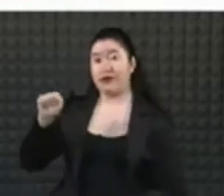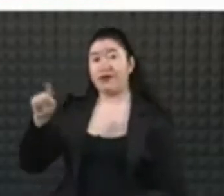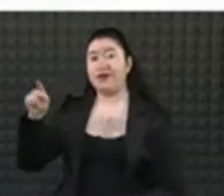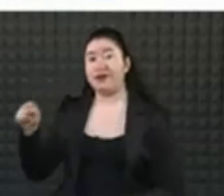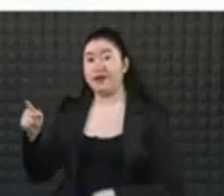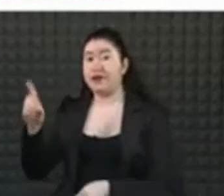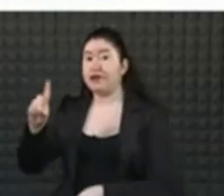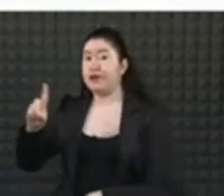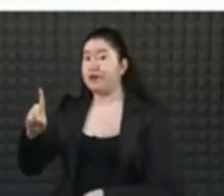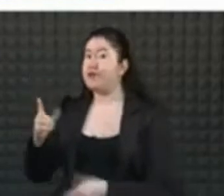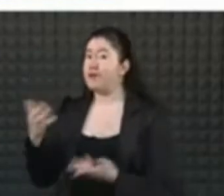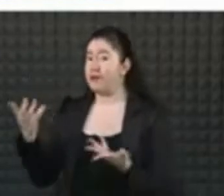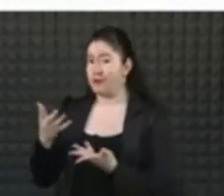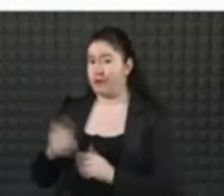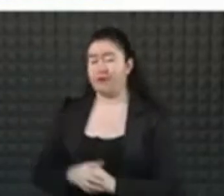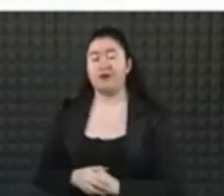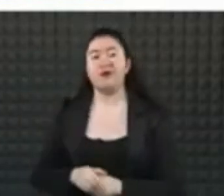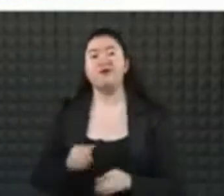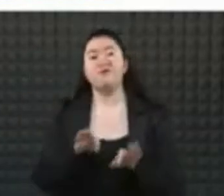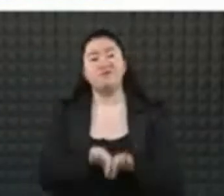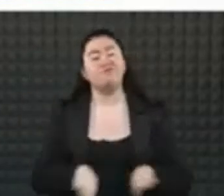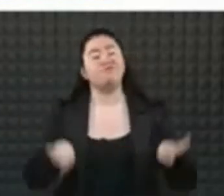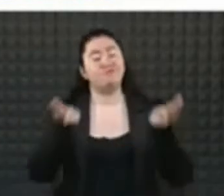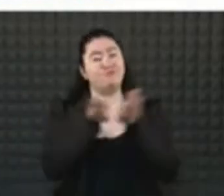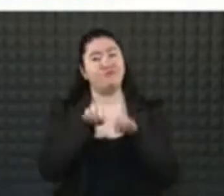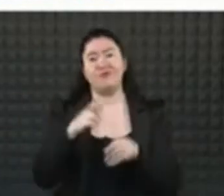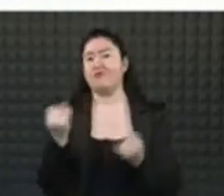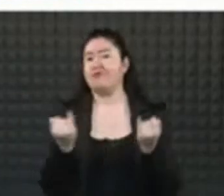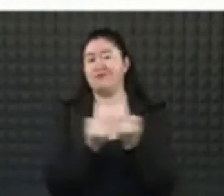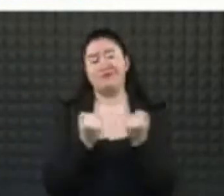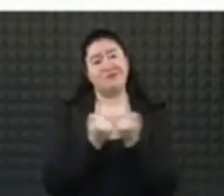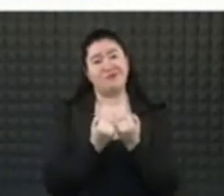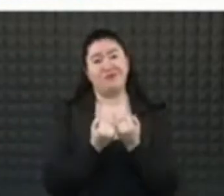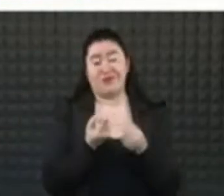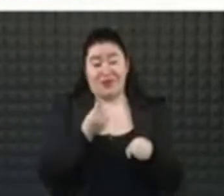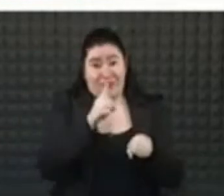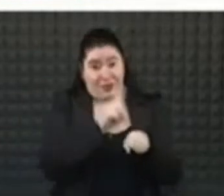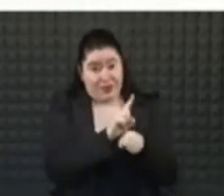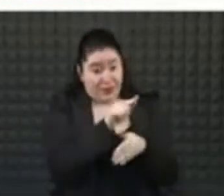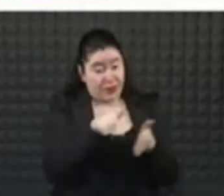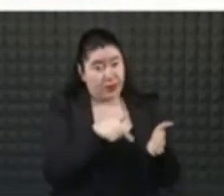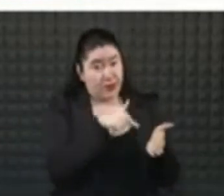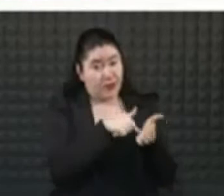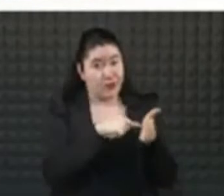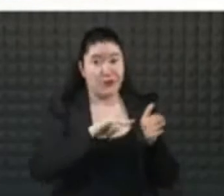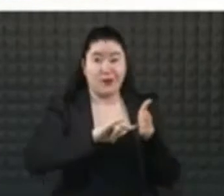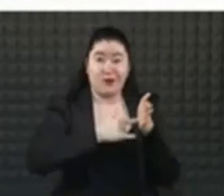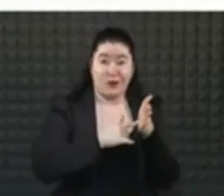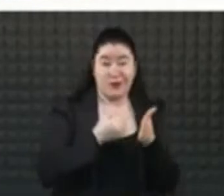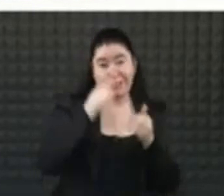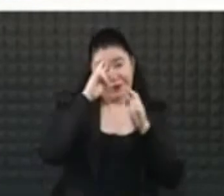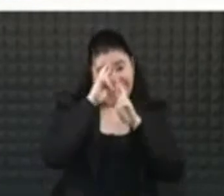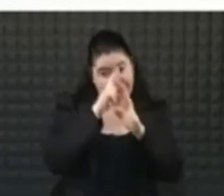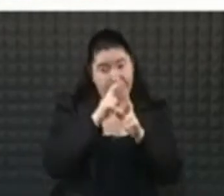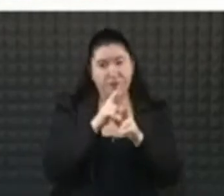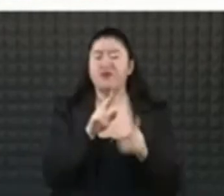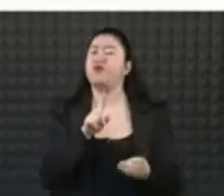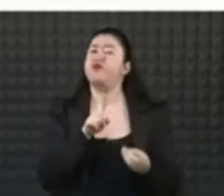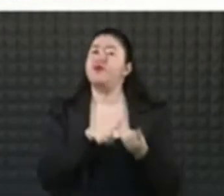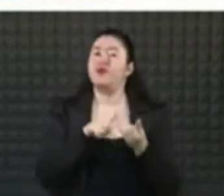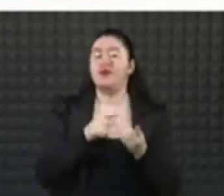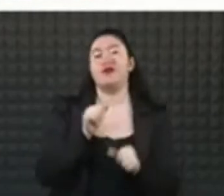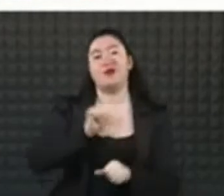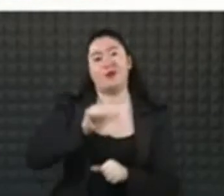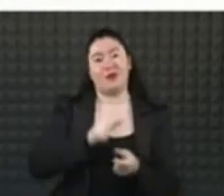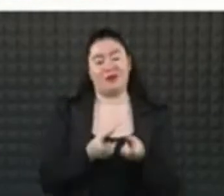pedimos respetar el día, la sede y el horario de vacunación de su cita personalizada. La pueden encontrar tanto en el SMS que van a